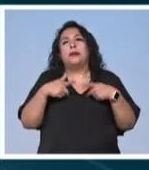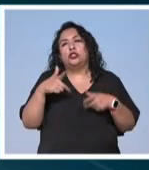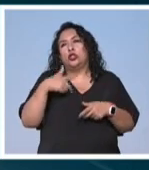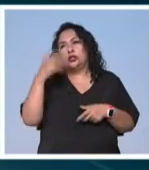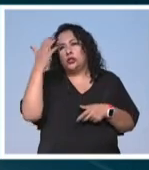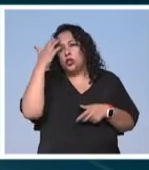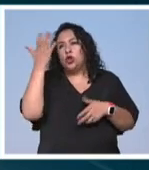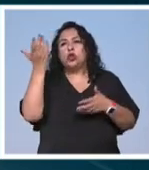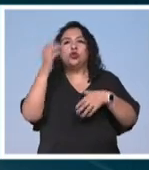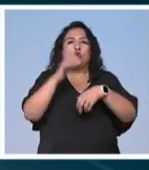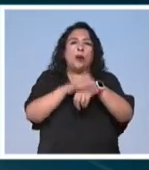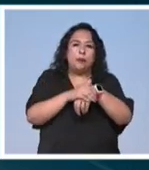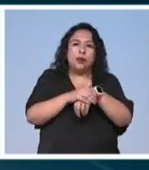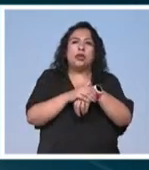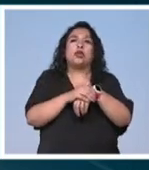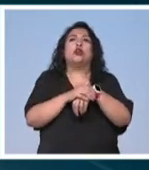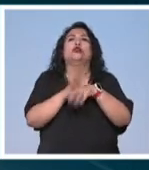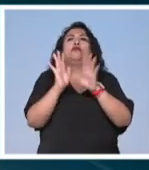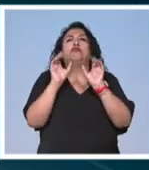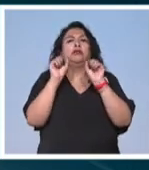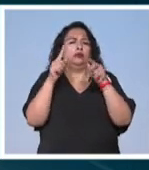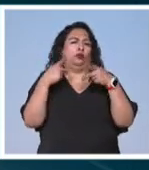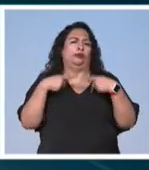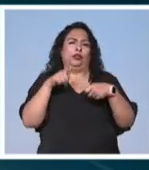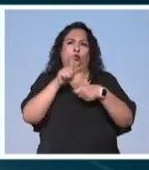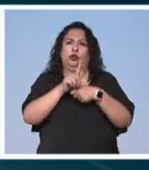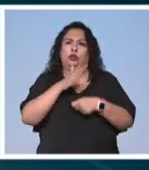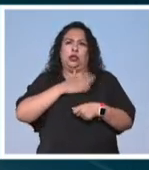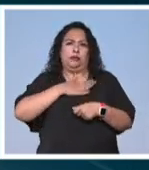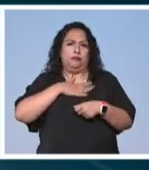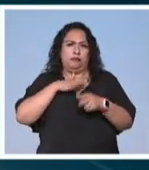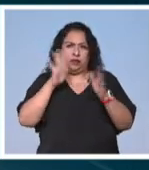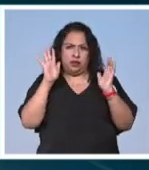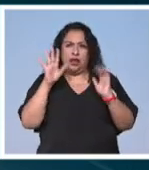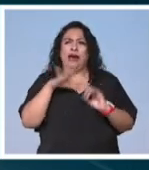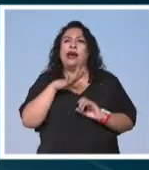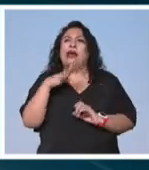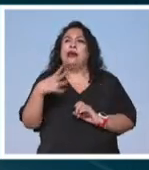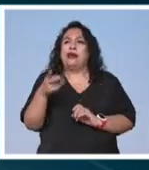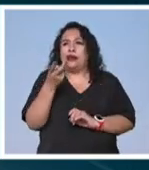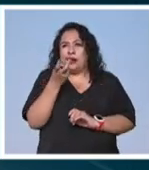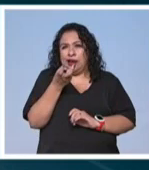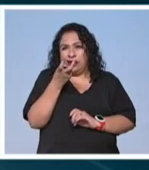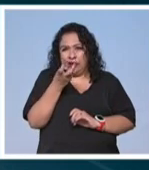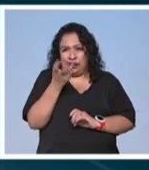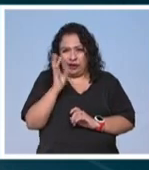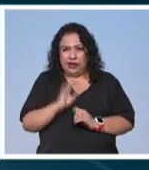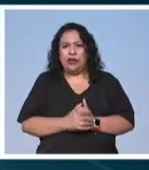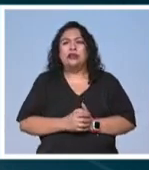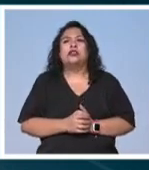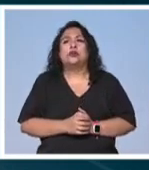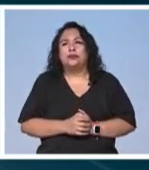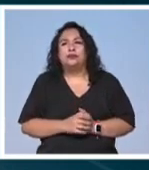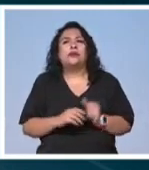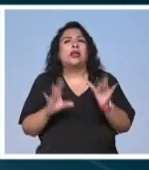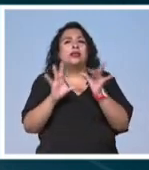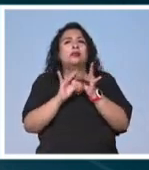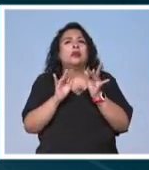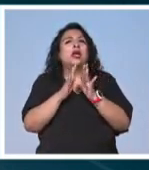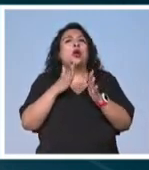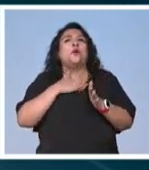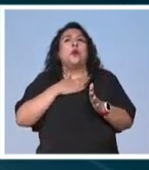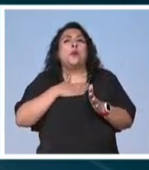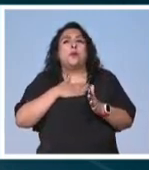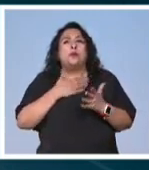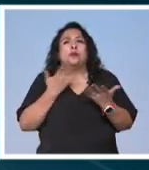amigos incluso igual son escenas personales en general es justo hablar de nuestro